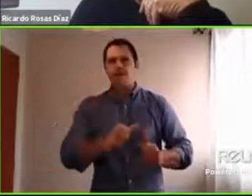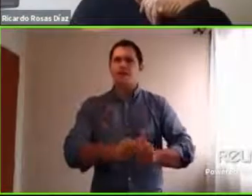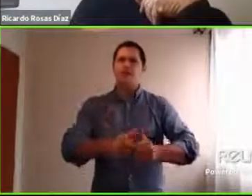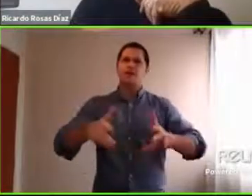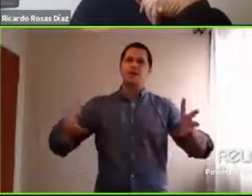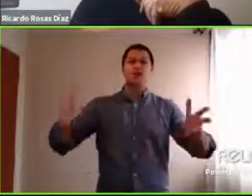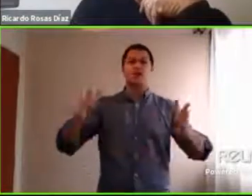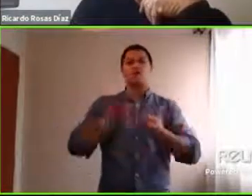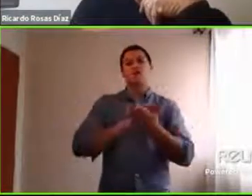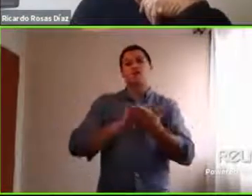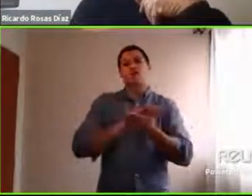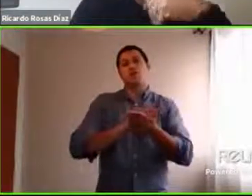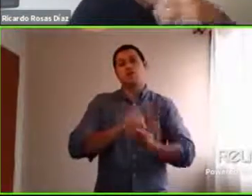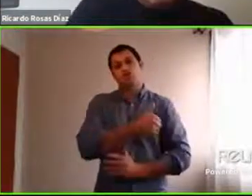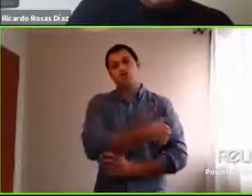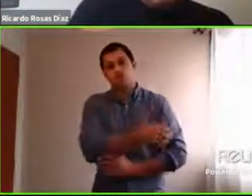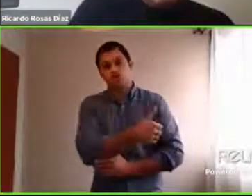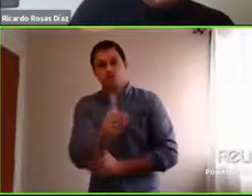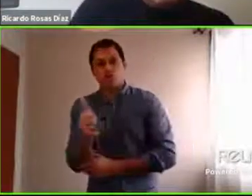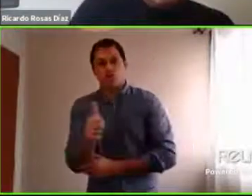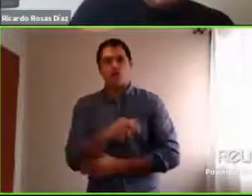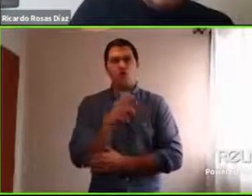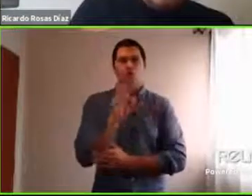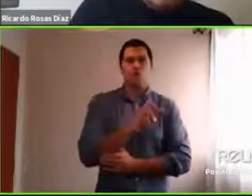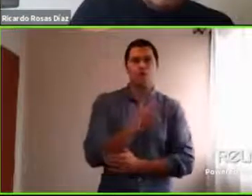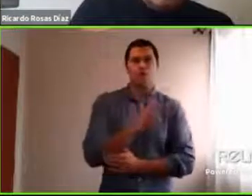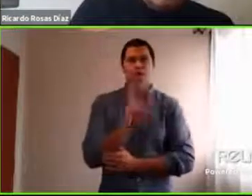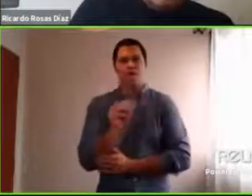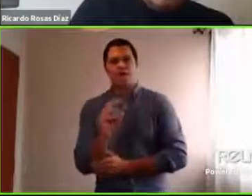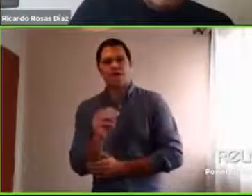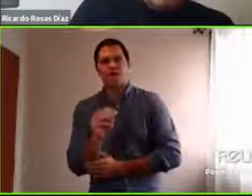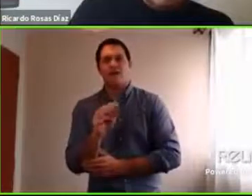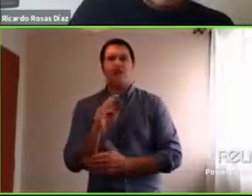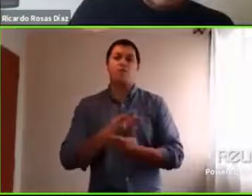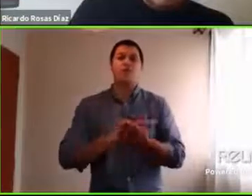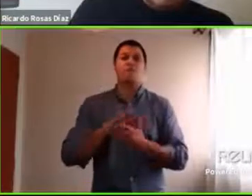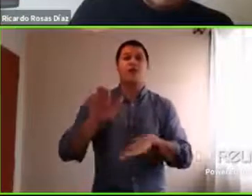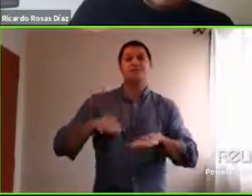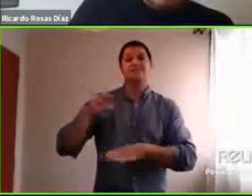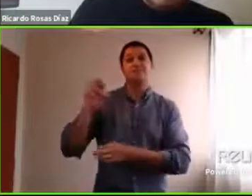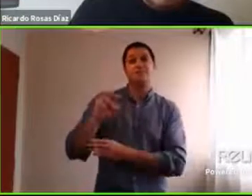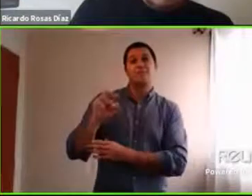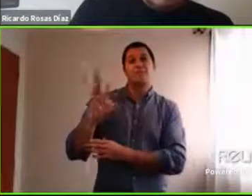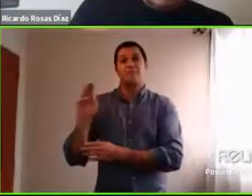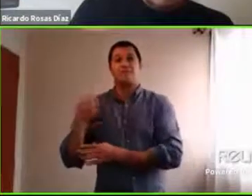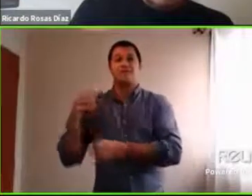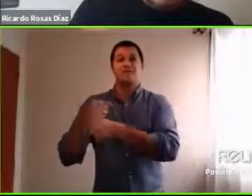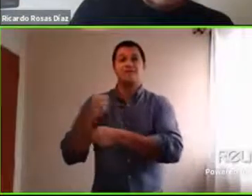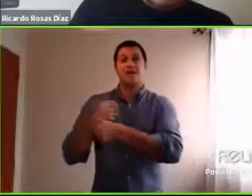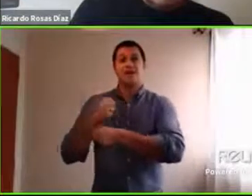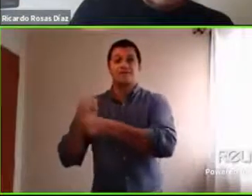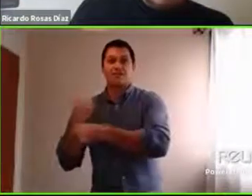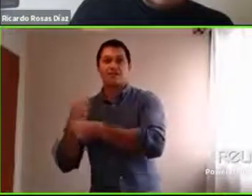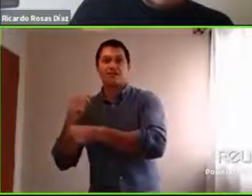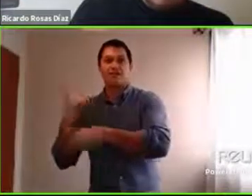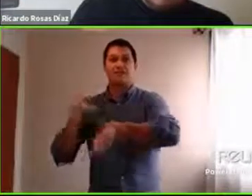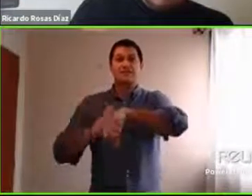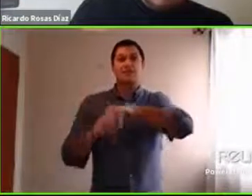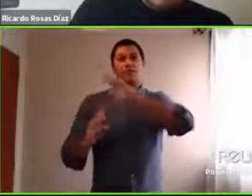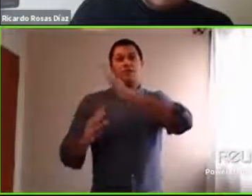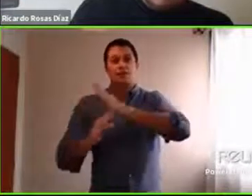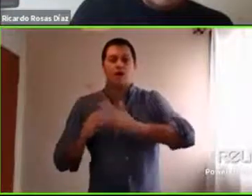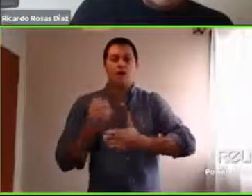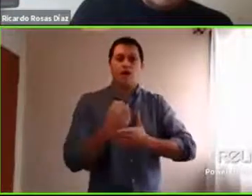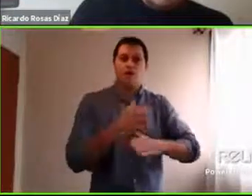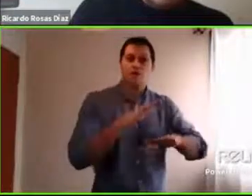padres pueden, si los dos padres trabajan es muy difícil que puedan dedicar como ese tiempo o la cantidad